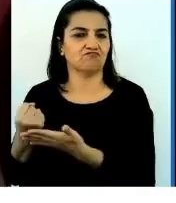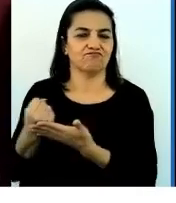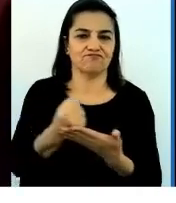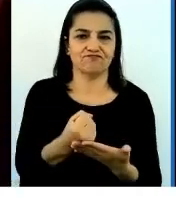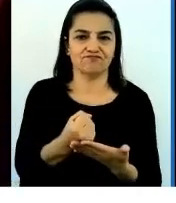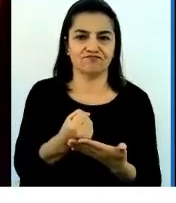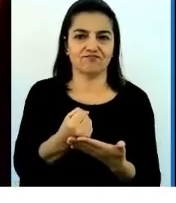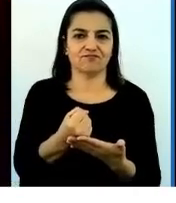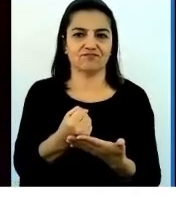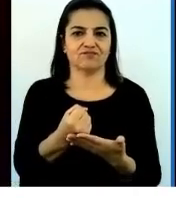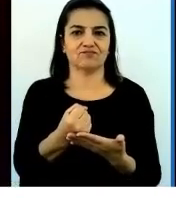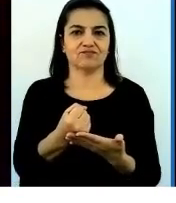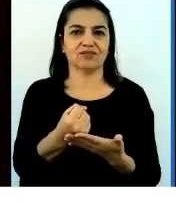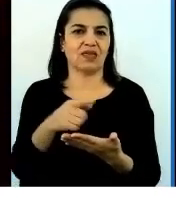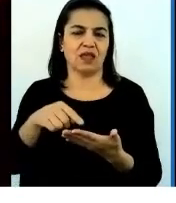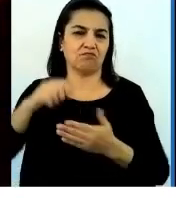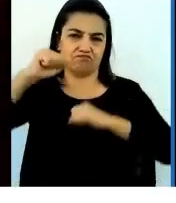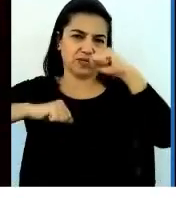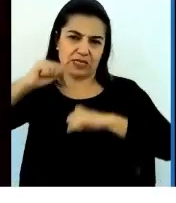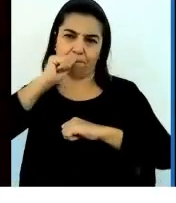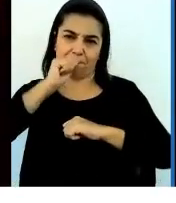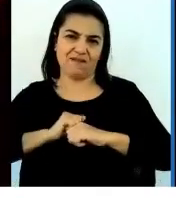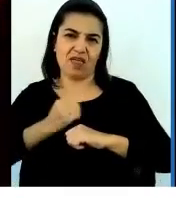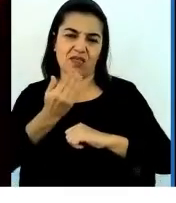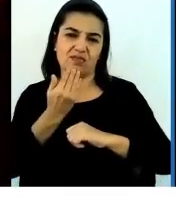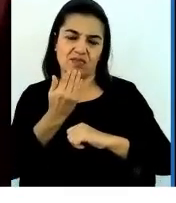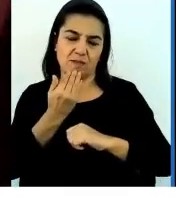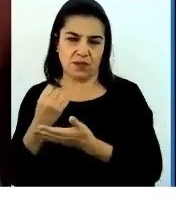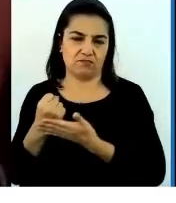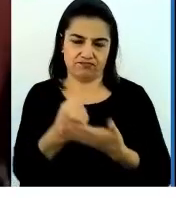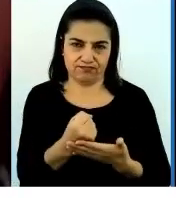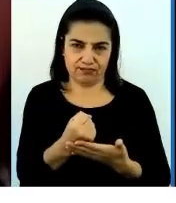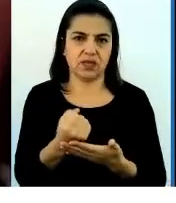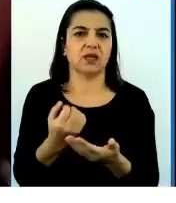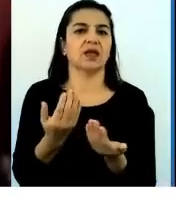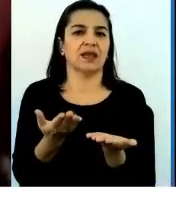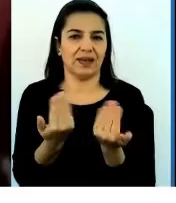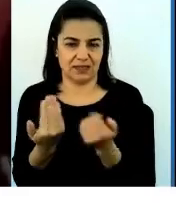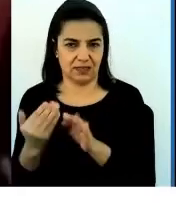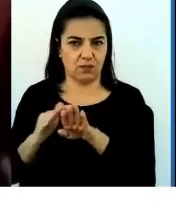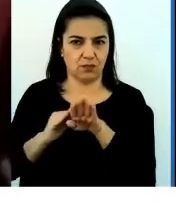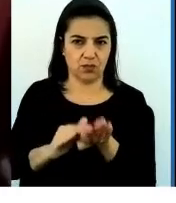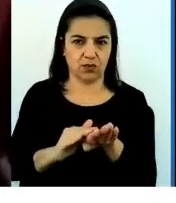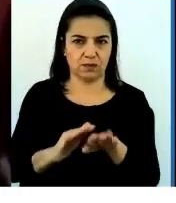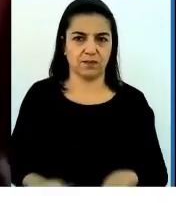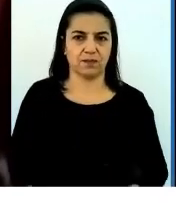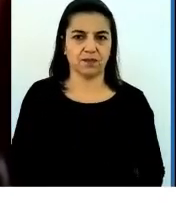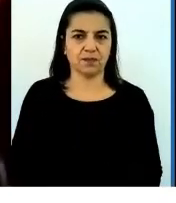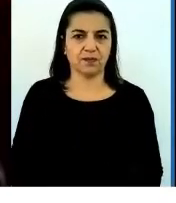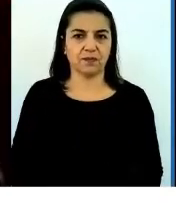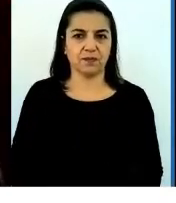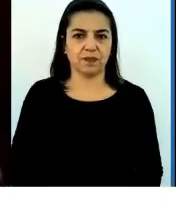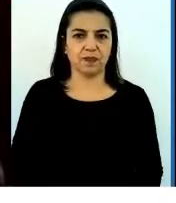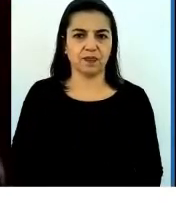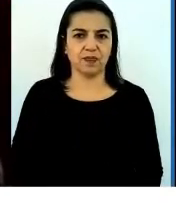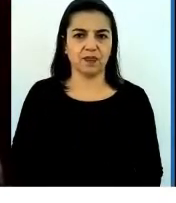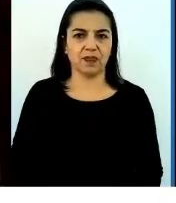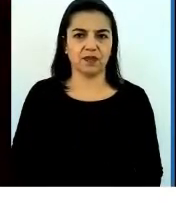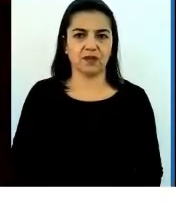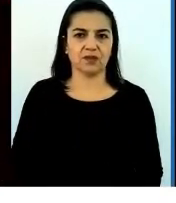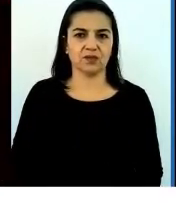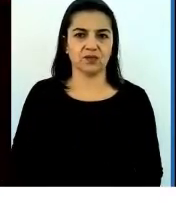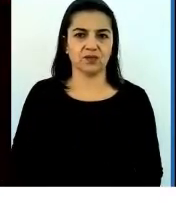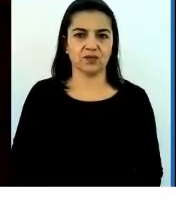sector privado. Si hablamos de accountability del sector privado. ¿Habla ya? Sí,